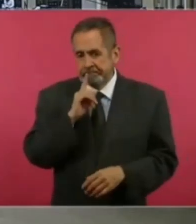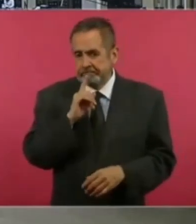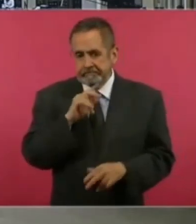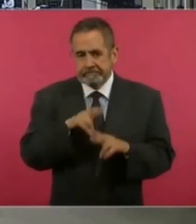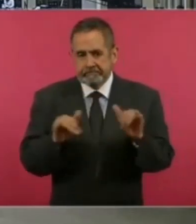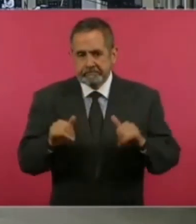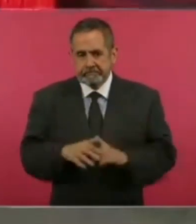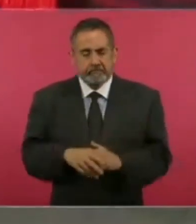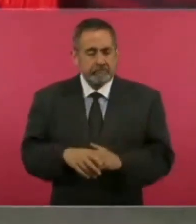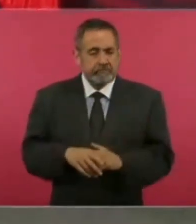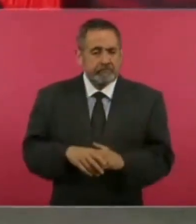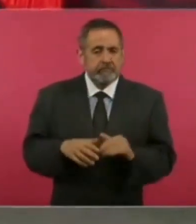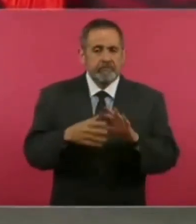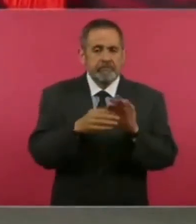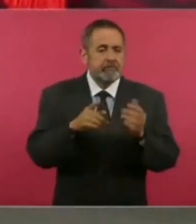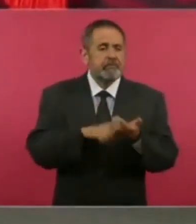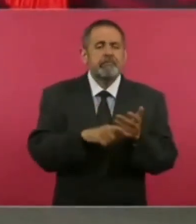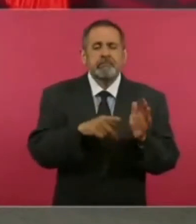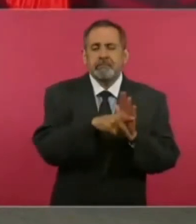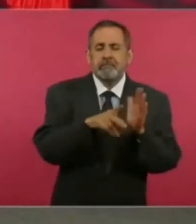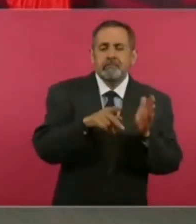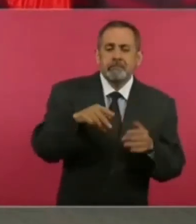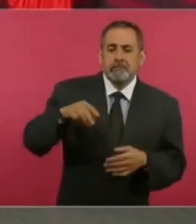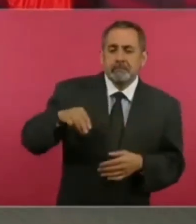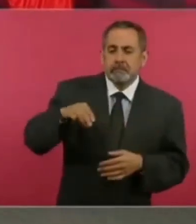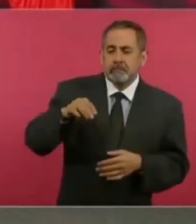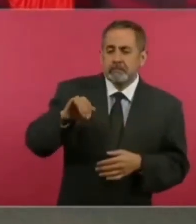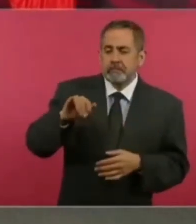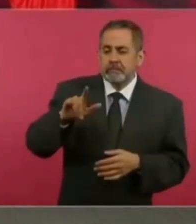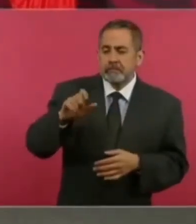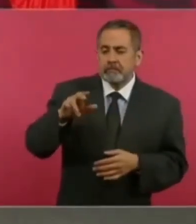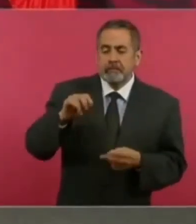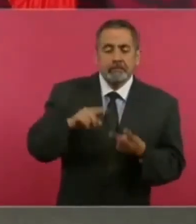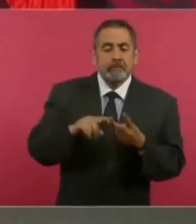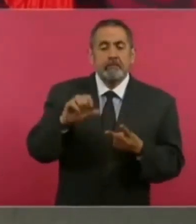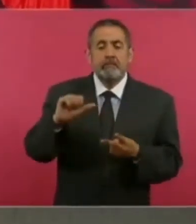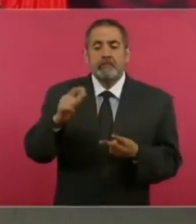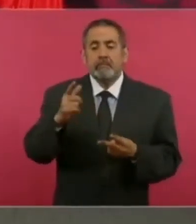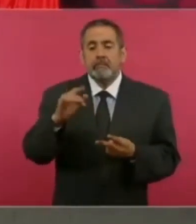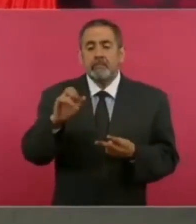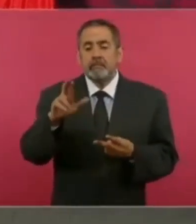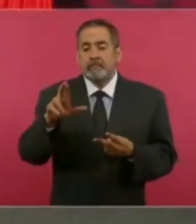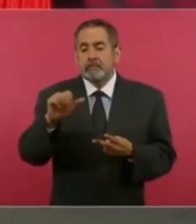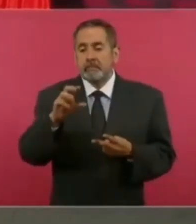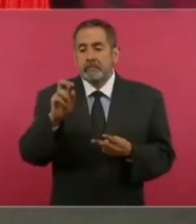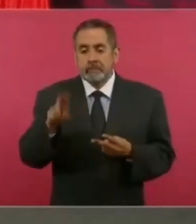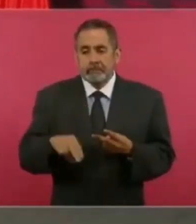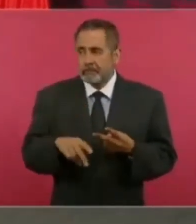editorialistas del Milenio Aguilar Camín este